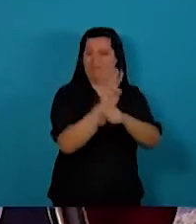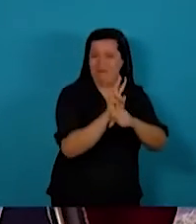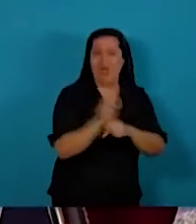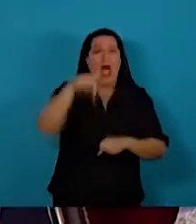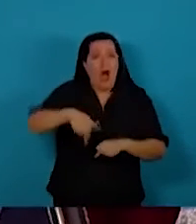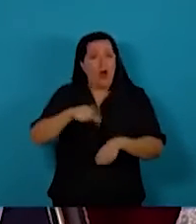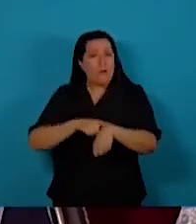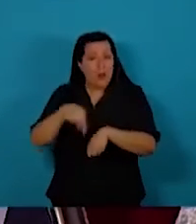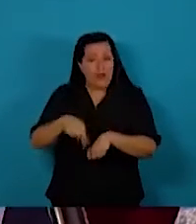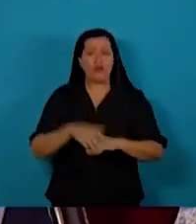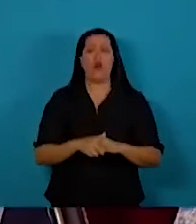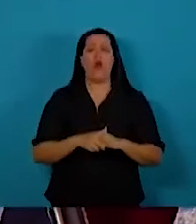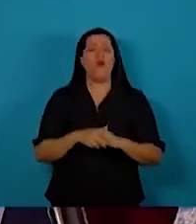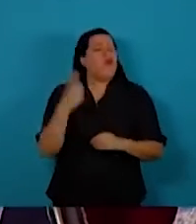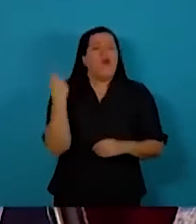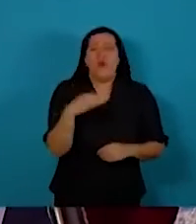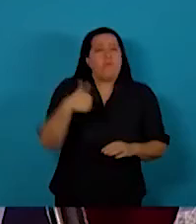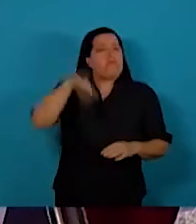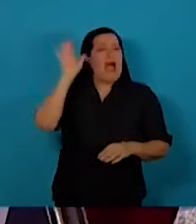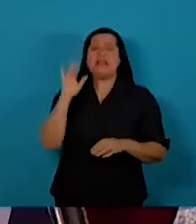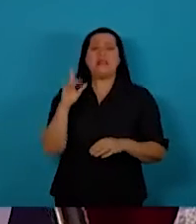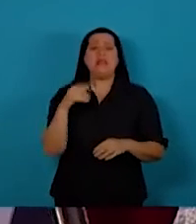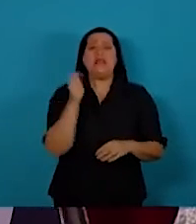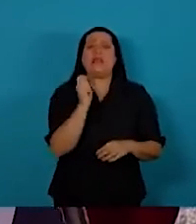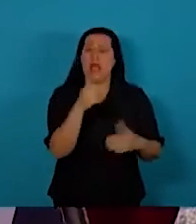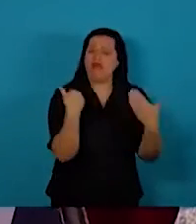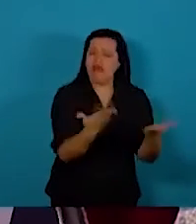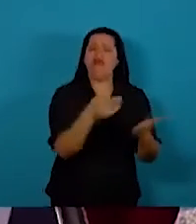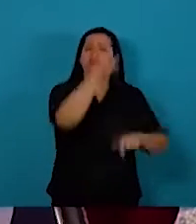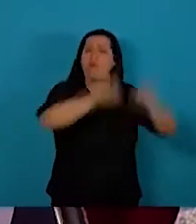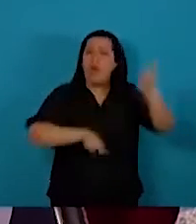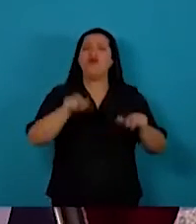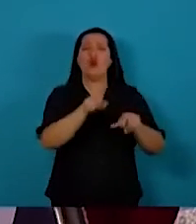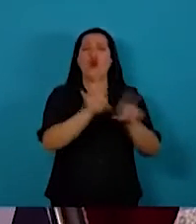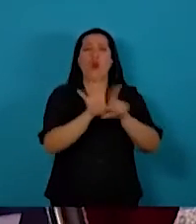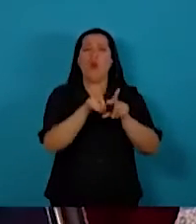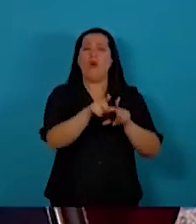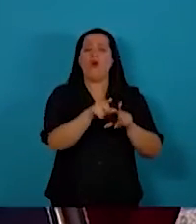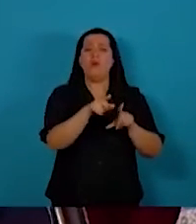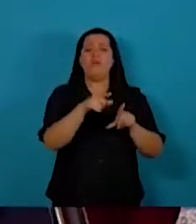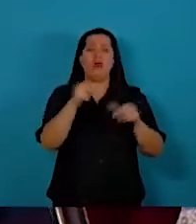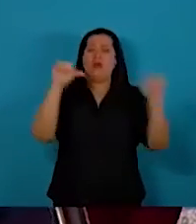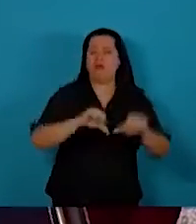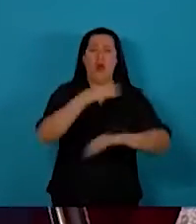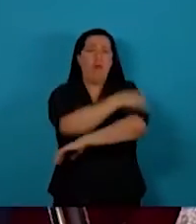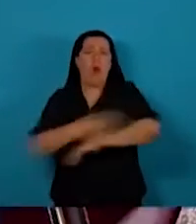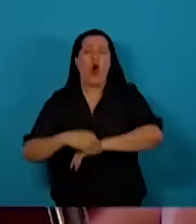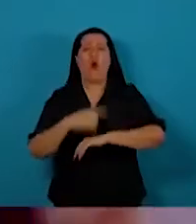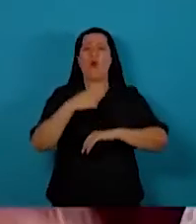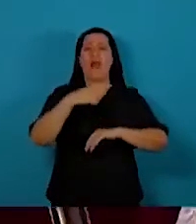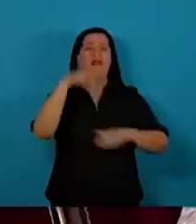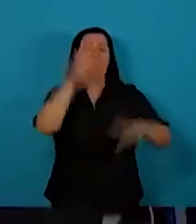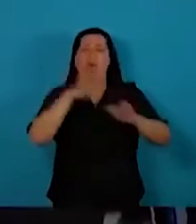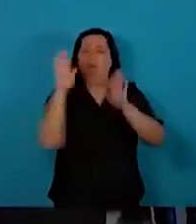presente que afrontamos, los únicos privilegiados serán quienes han quedado atrapados en el pozo de la pobreza y